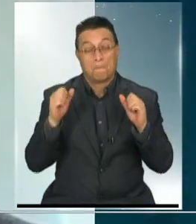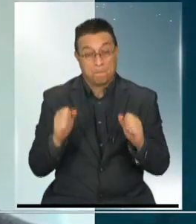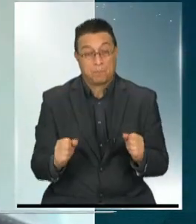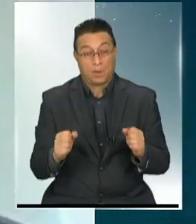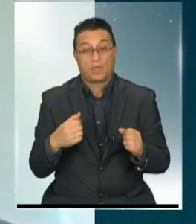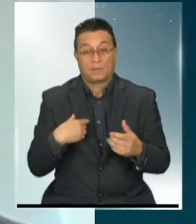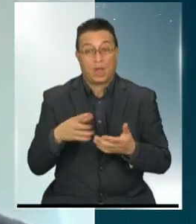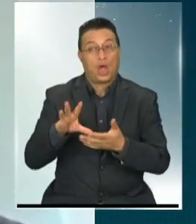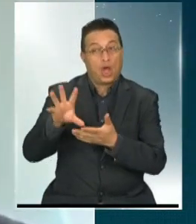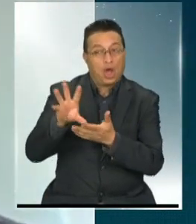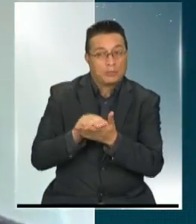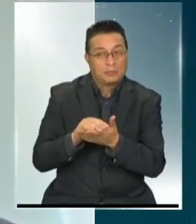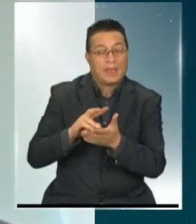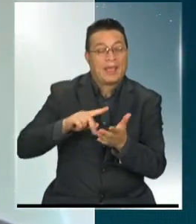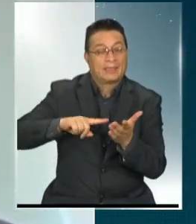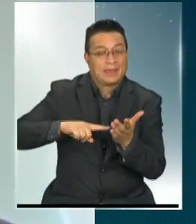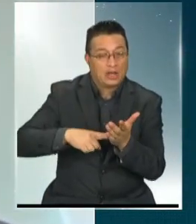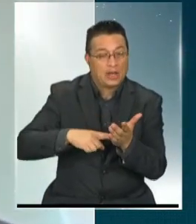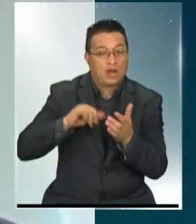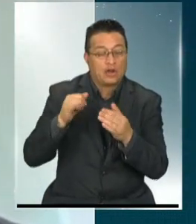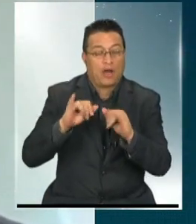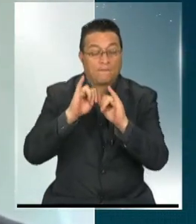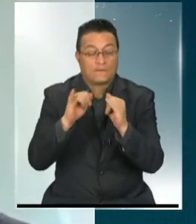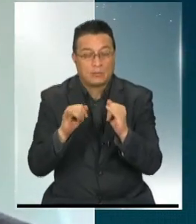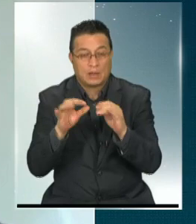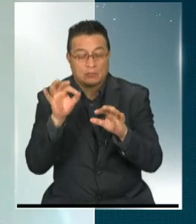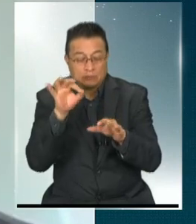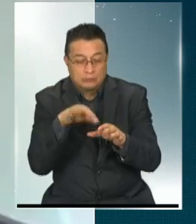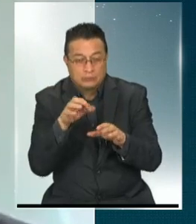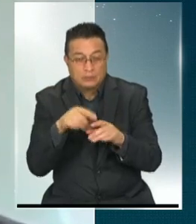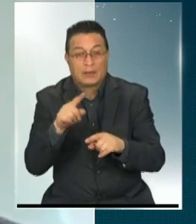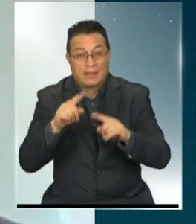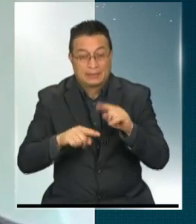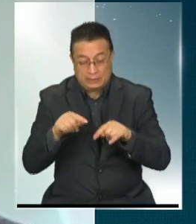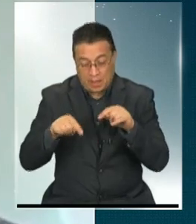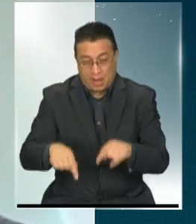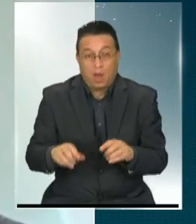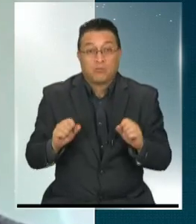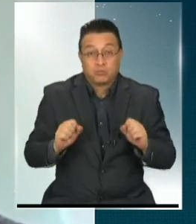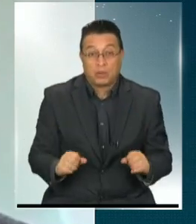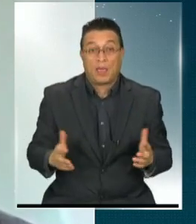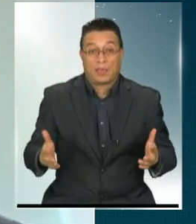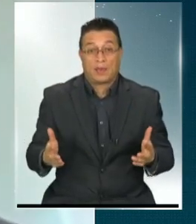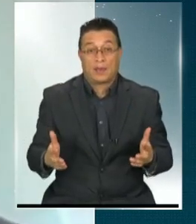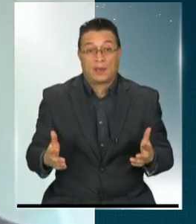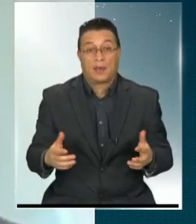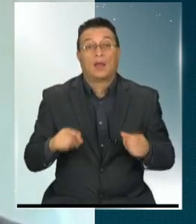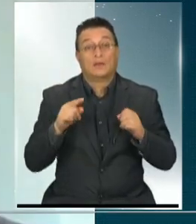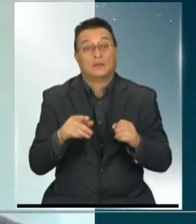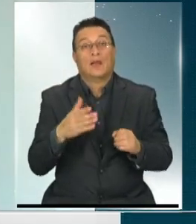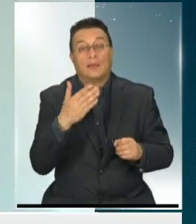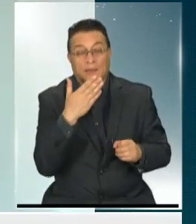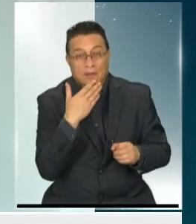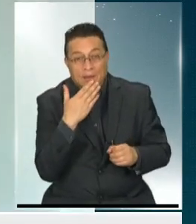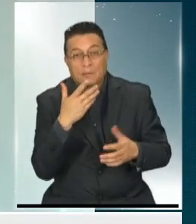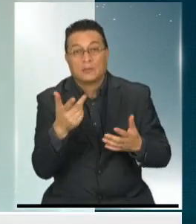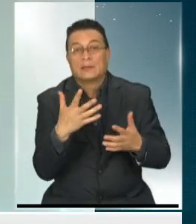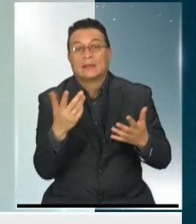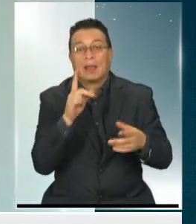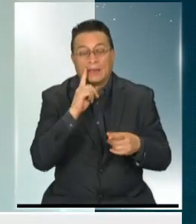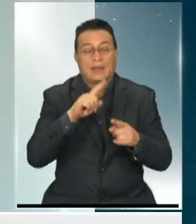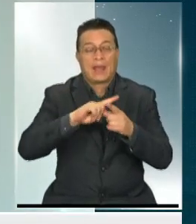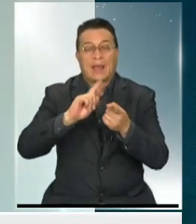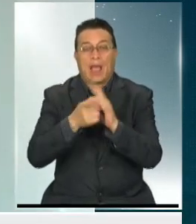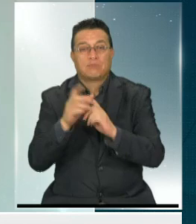Podemos replicar esta tecnología o esta forma de cultivar en la Tierra misma, sobre todo con todo lo que tenemos hoy en día del